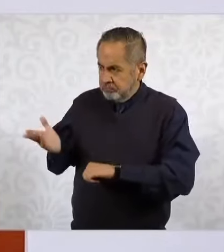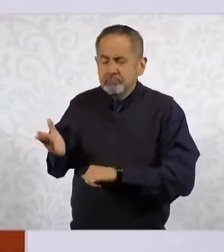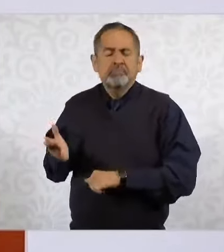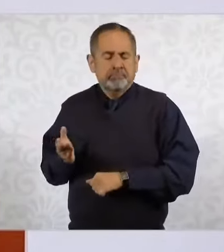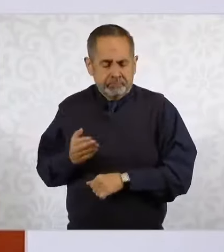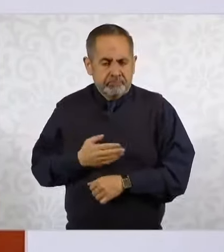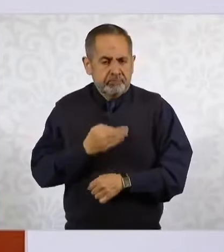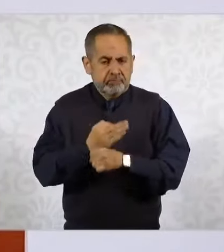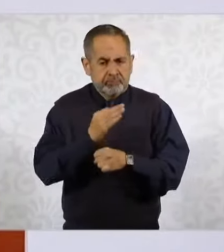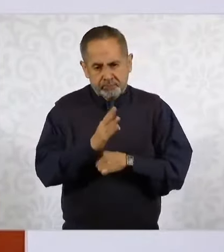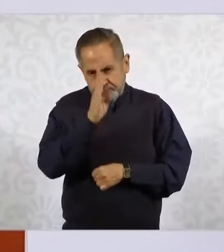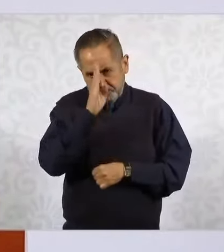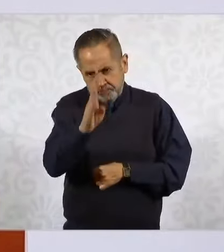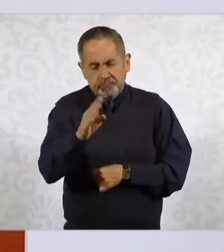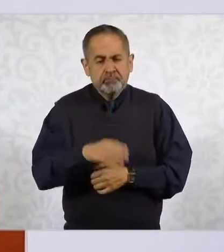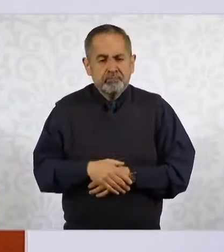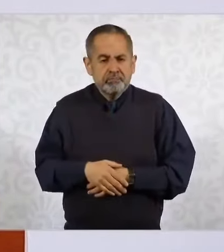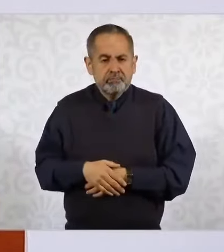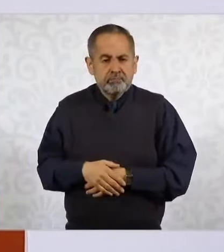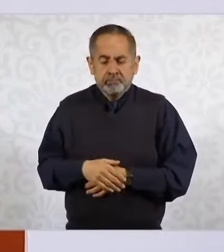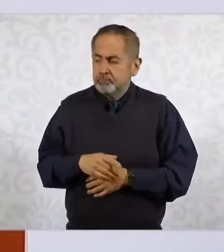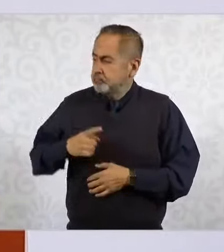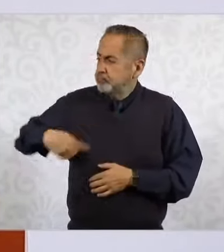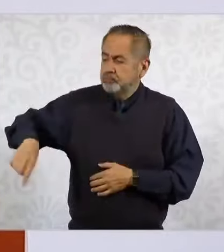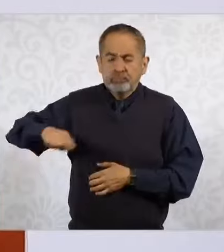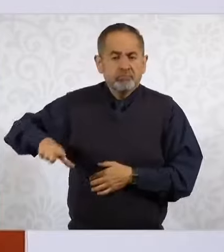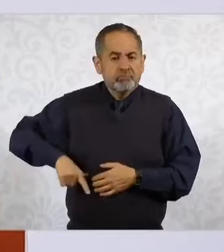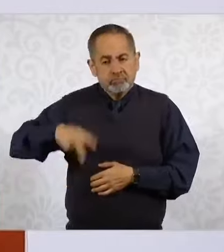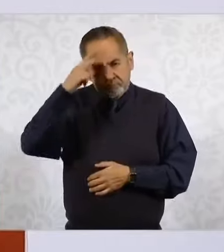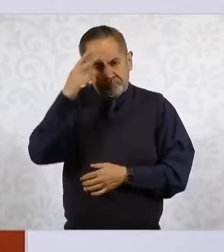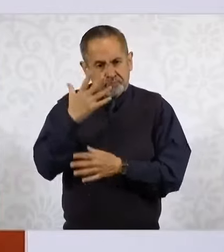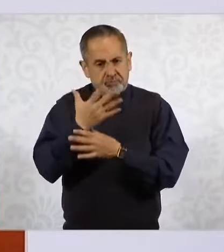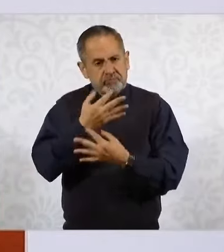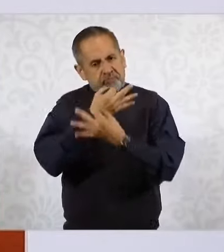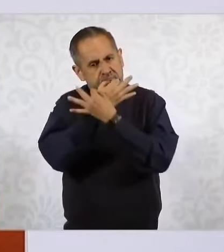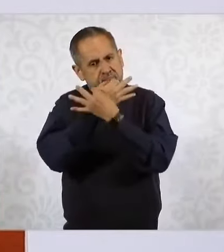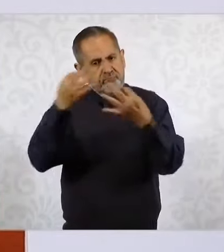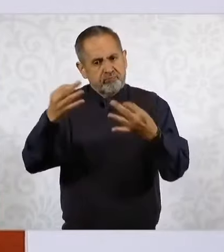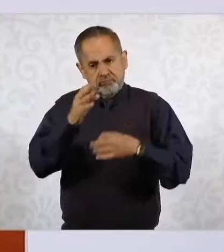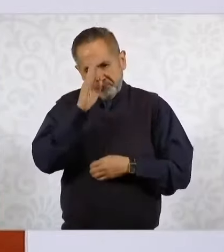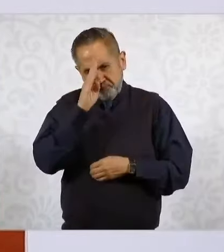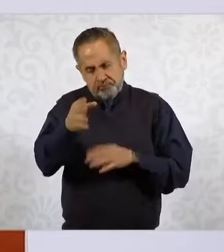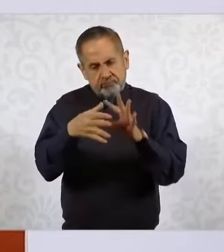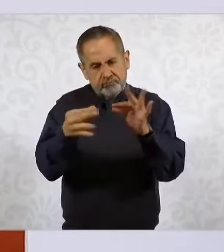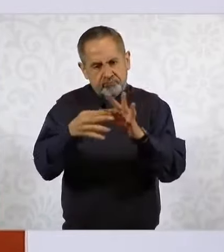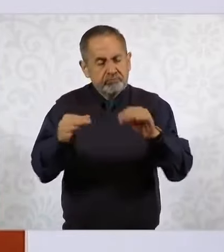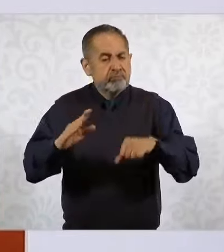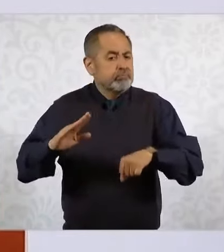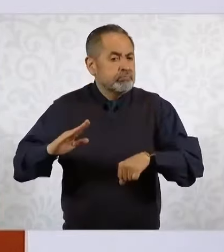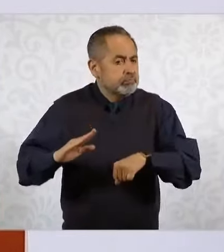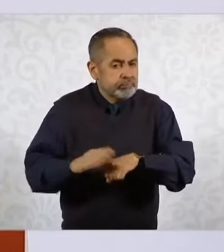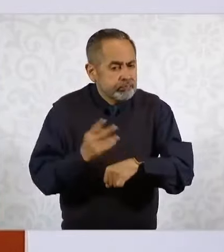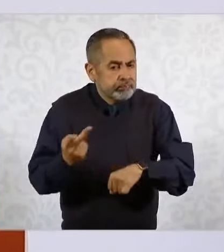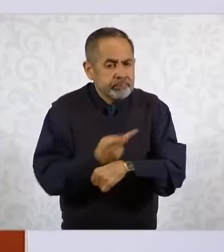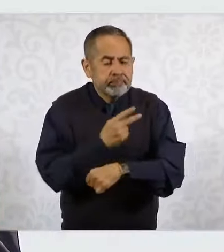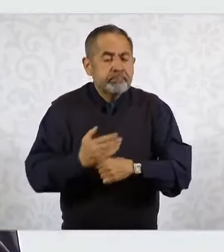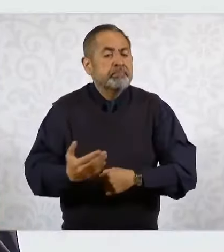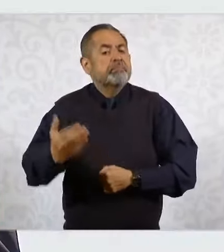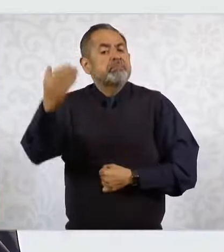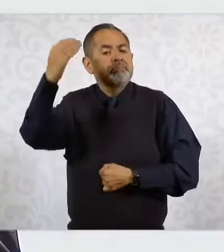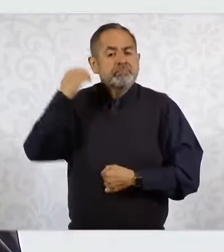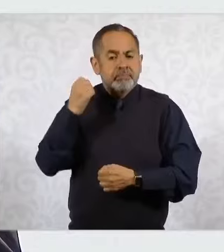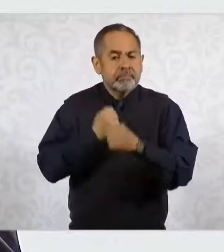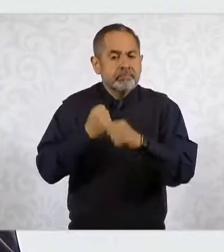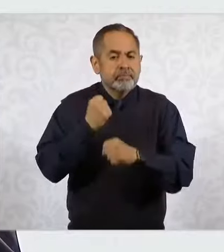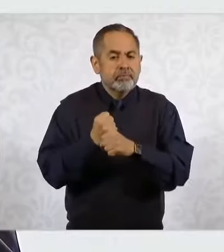pronunciarnos en nombre del Estado mexicano por los actos de violencia cometidos el 2 de